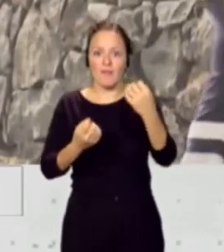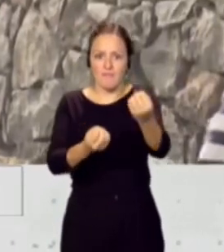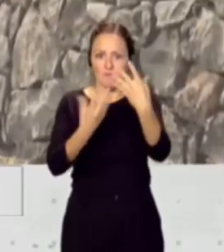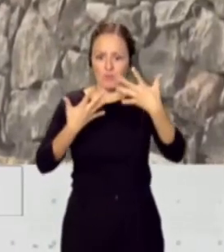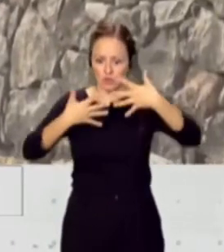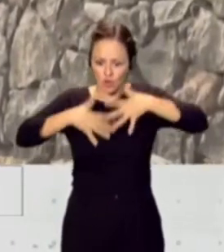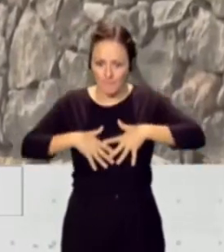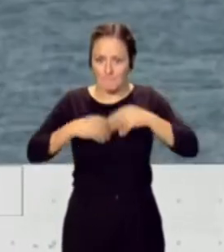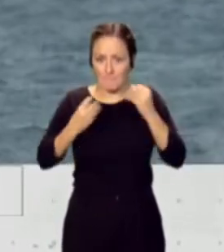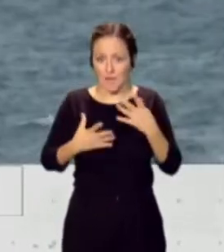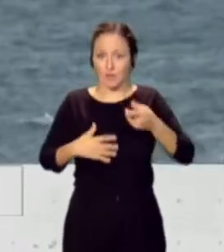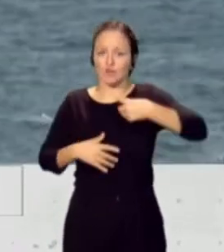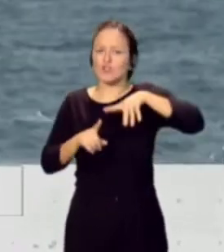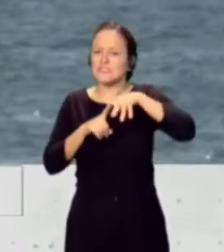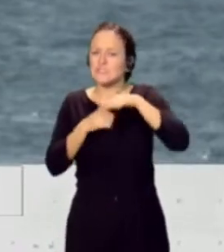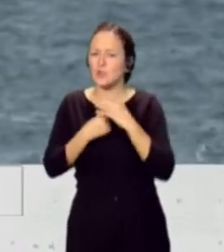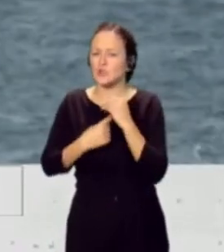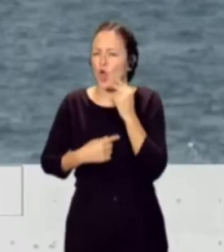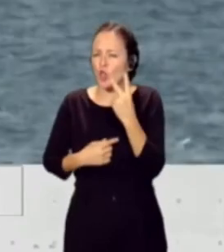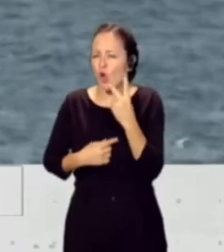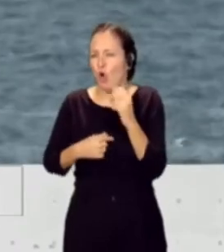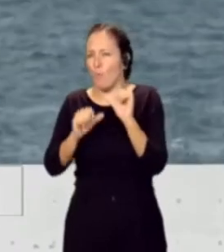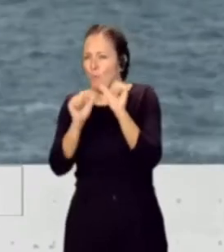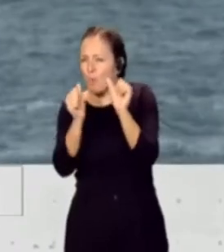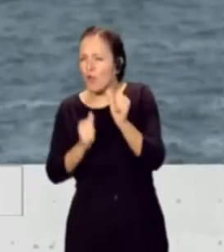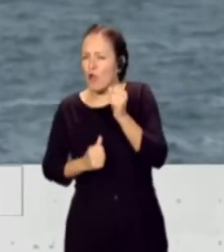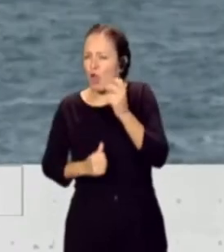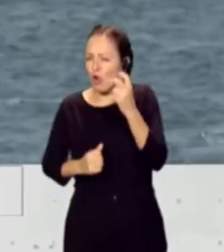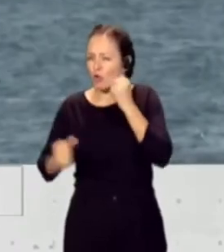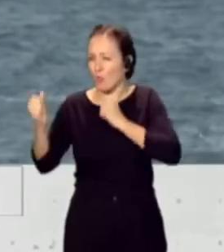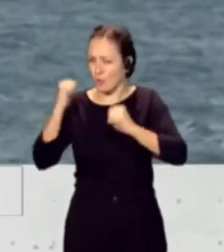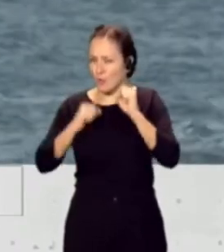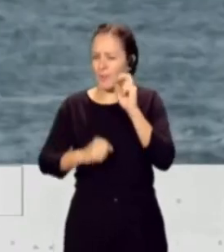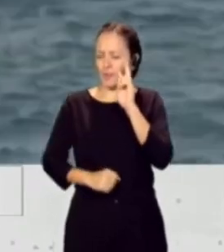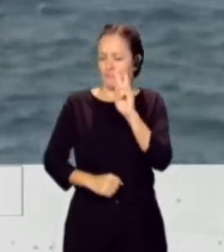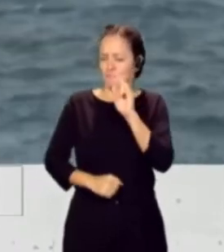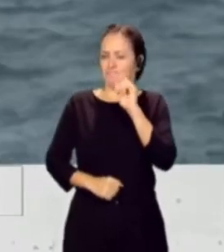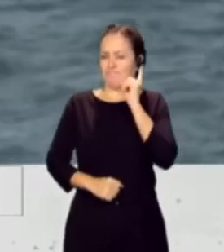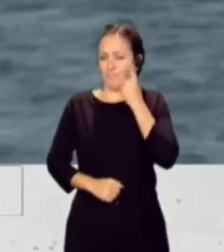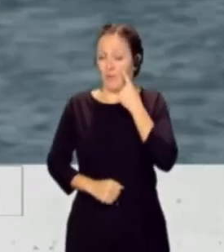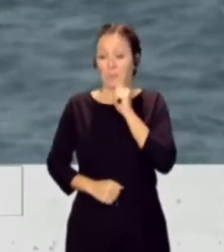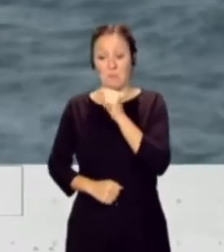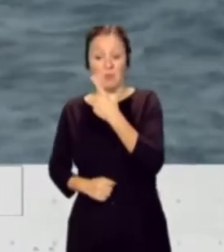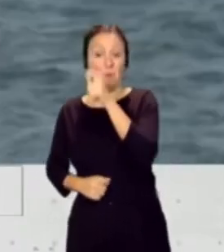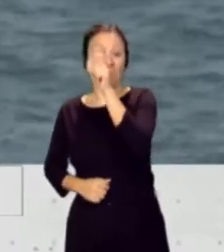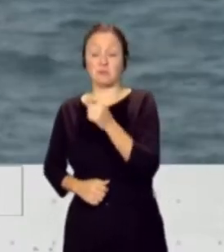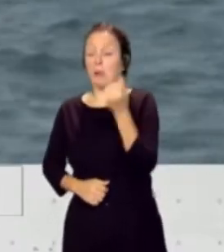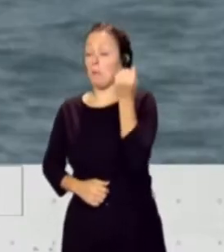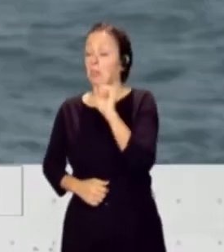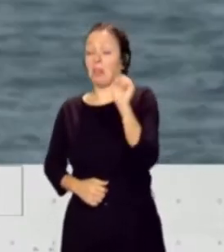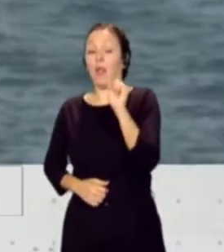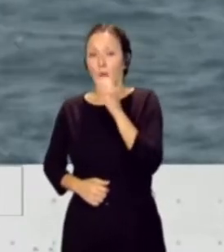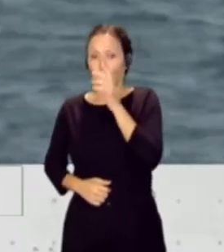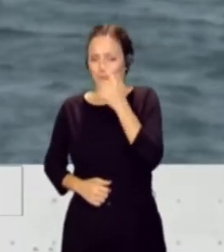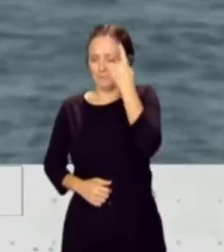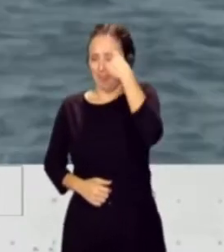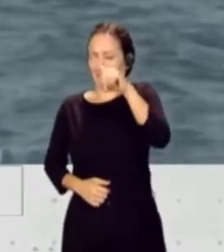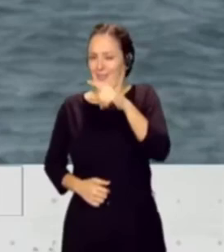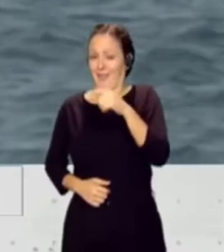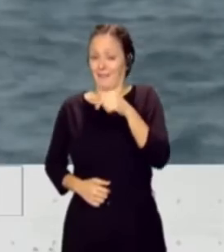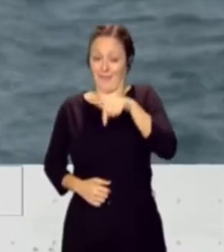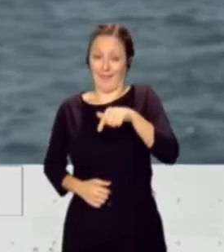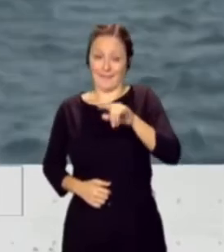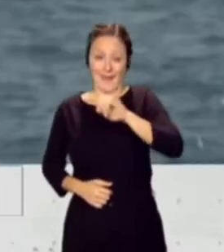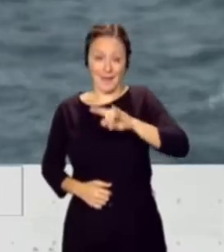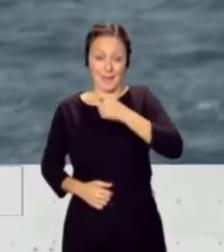Comprobamos dos fenotipos, dos patronos o patrones de comportamiento. El imprudente consciente, que es el canario, es el español,